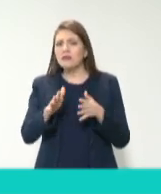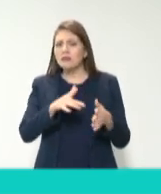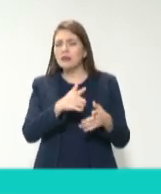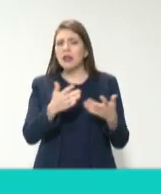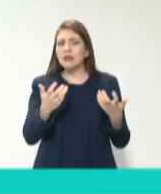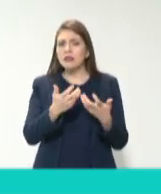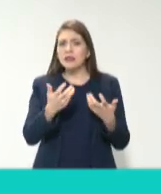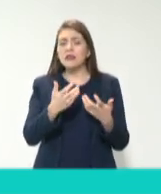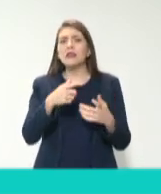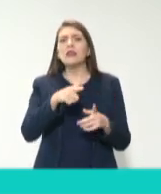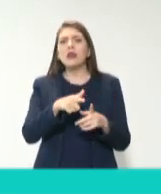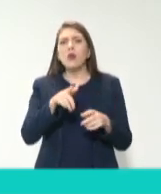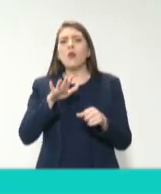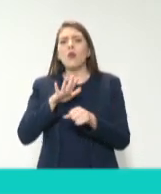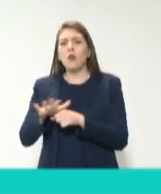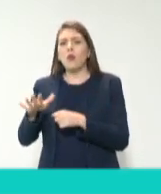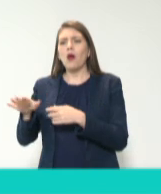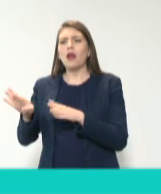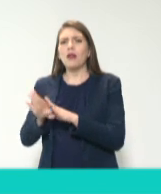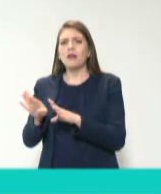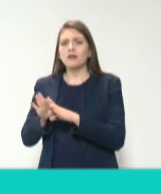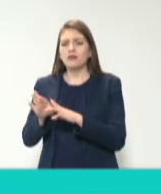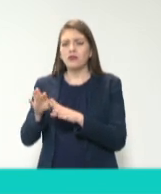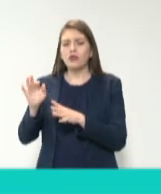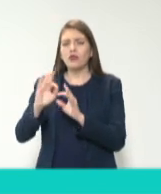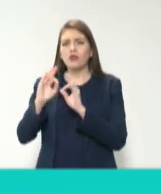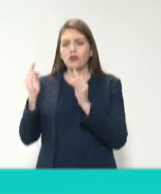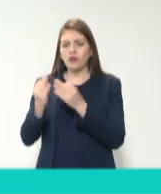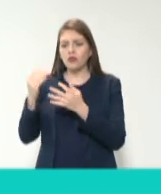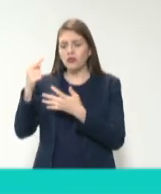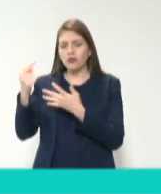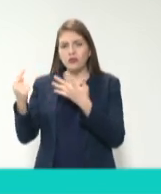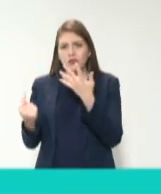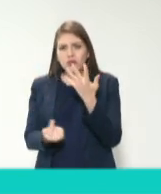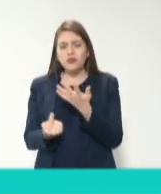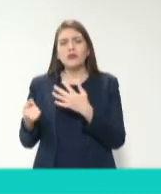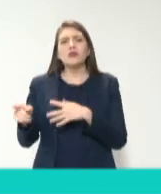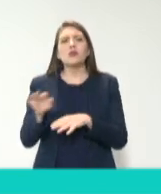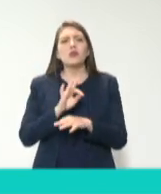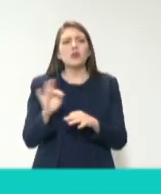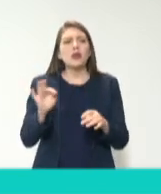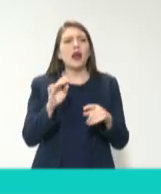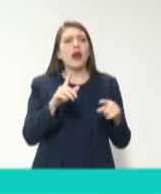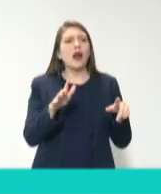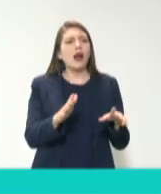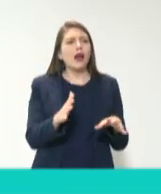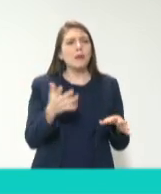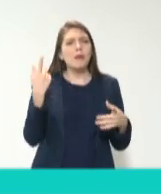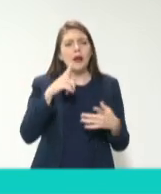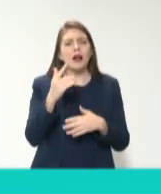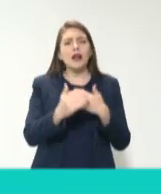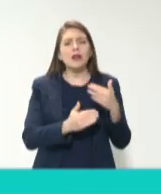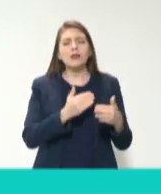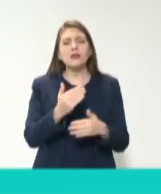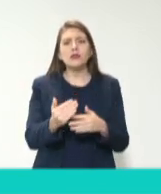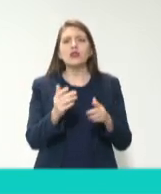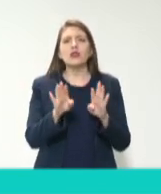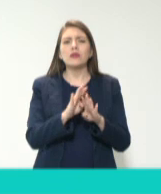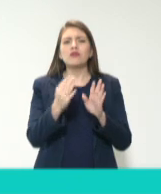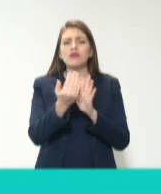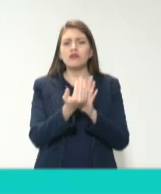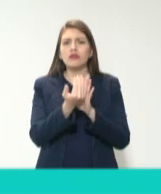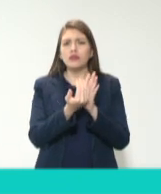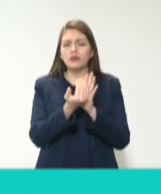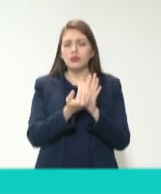qué medidas de control puedo poner para irla mitigando, para irla sorteando. El animal va a estar ahí, digo yo.